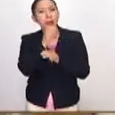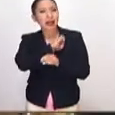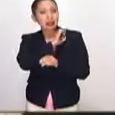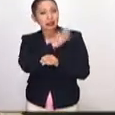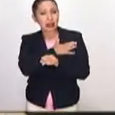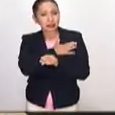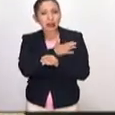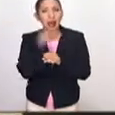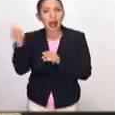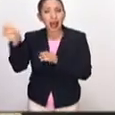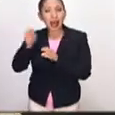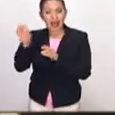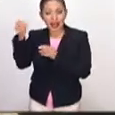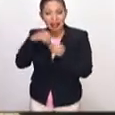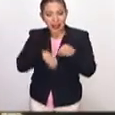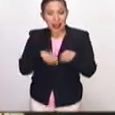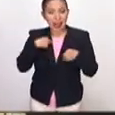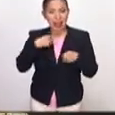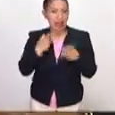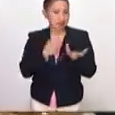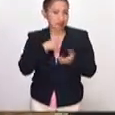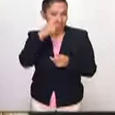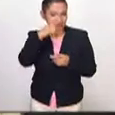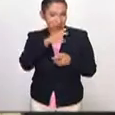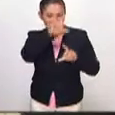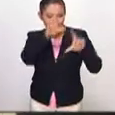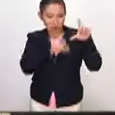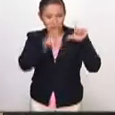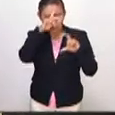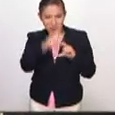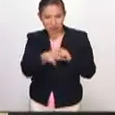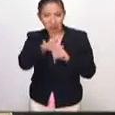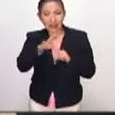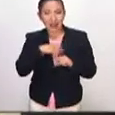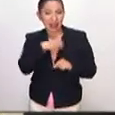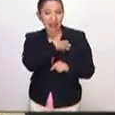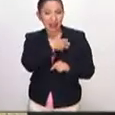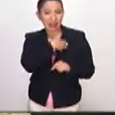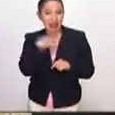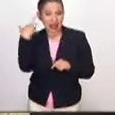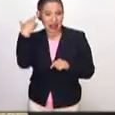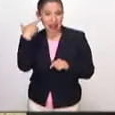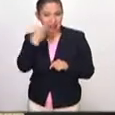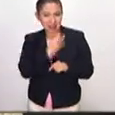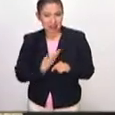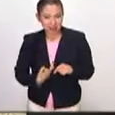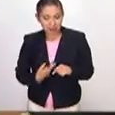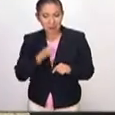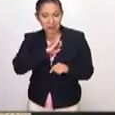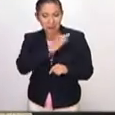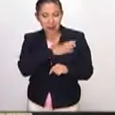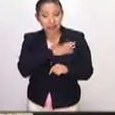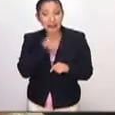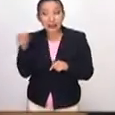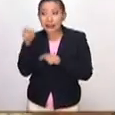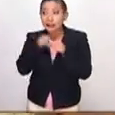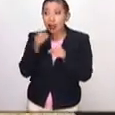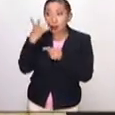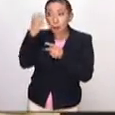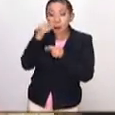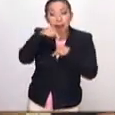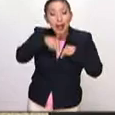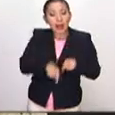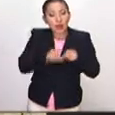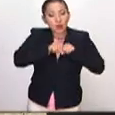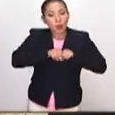que se traían al Nuevo Mundo, a la Ciudad de México, que era la capital del reino de España, se traían aquí para que